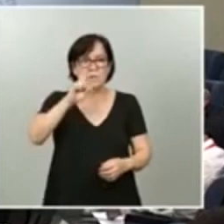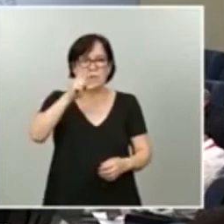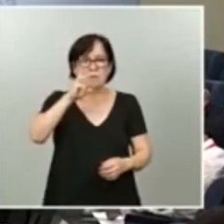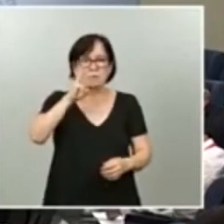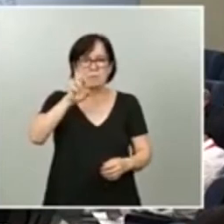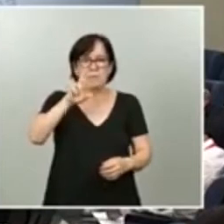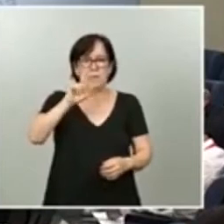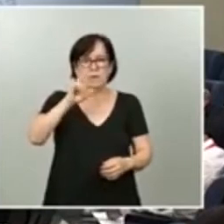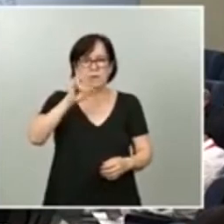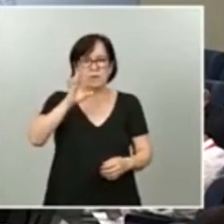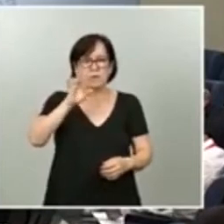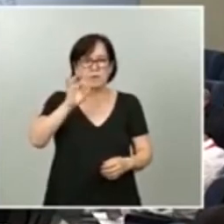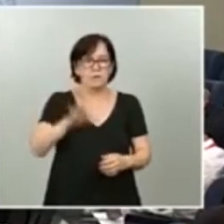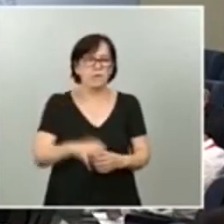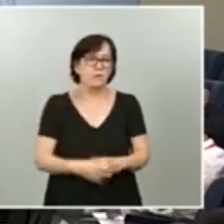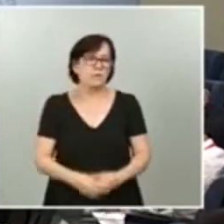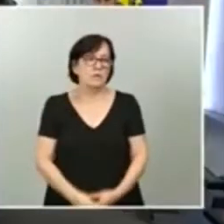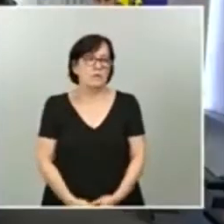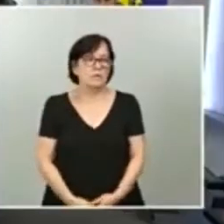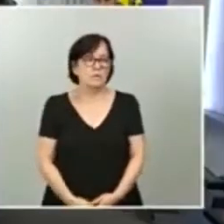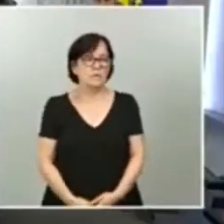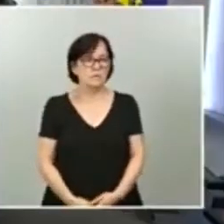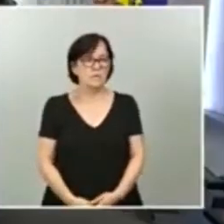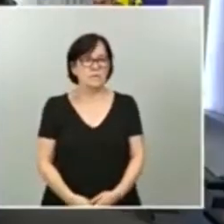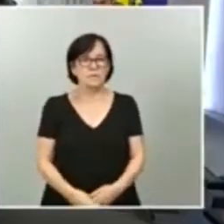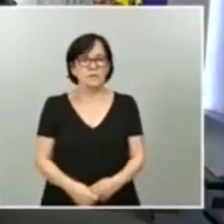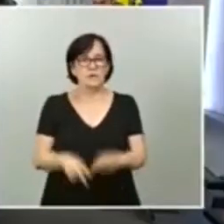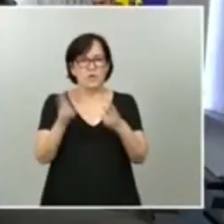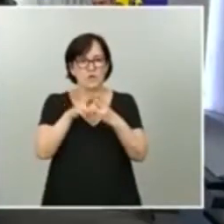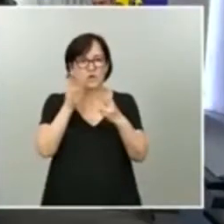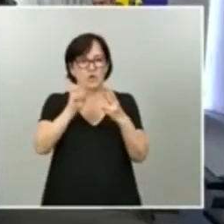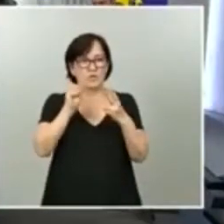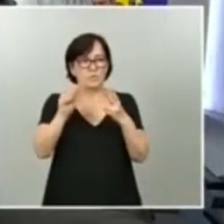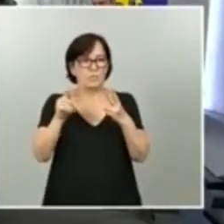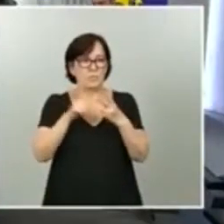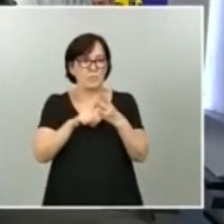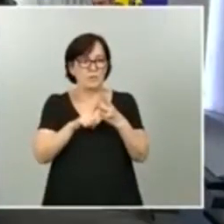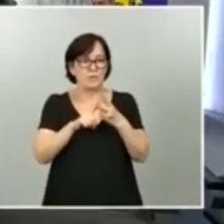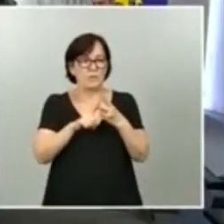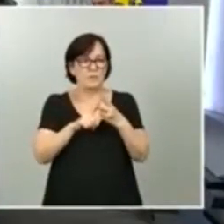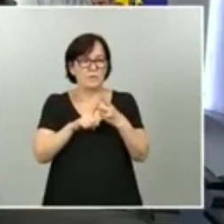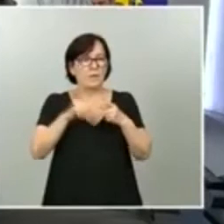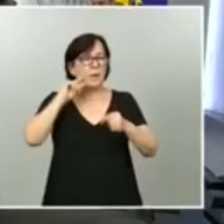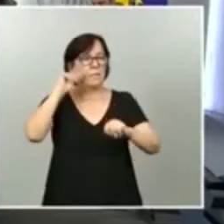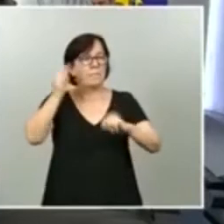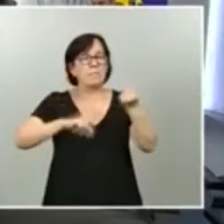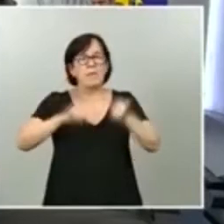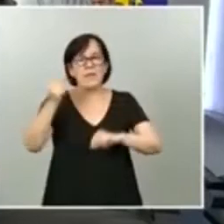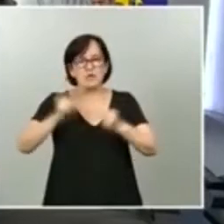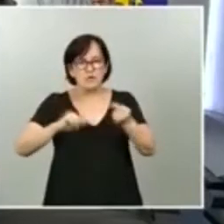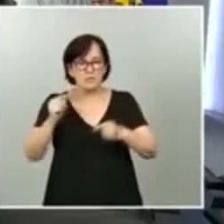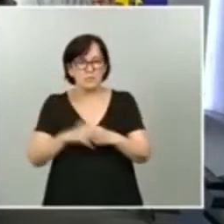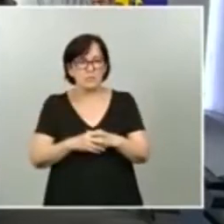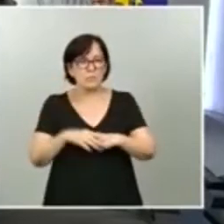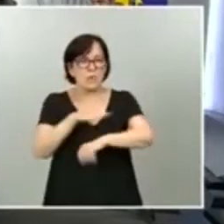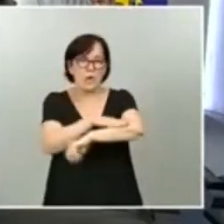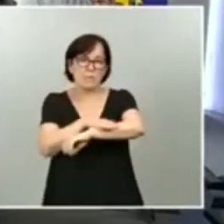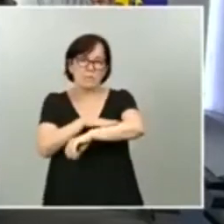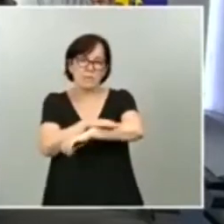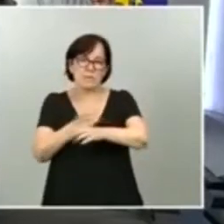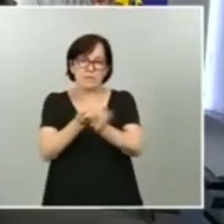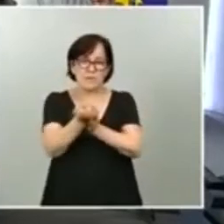Buenas tardes. Un par de preguntas. Por un lado, sobre los presupuestos tanto para la ministra portavoz como para el